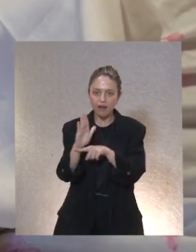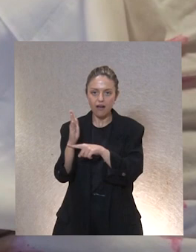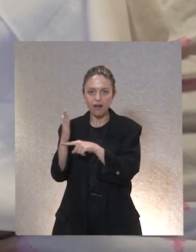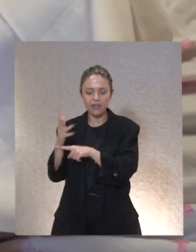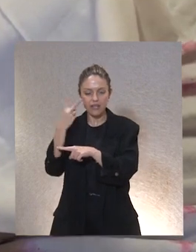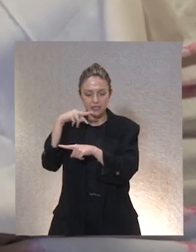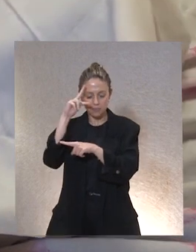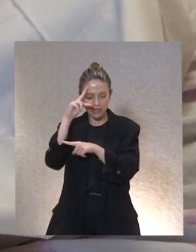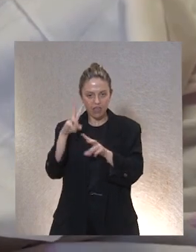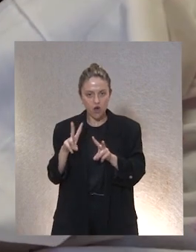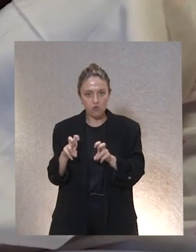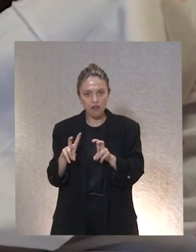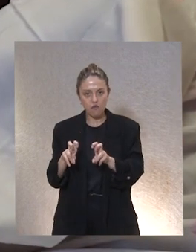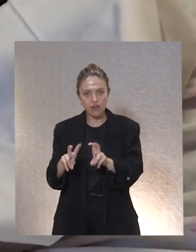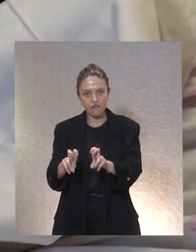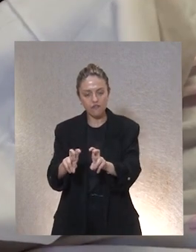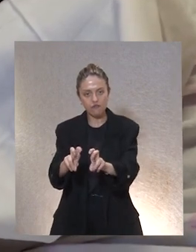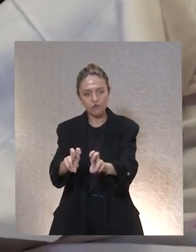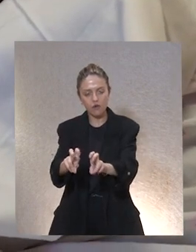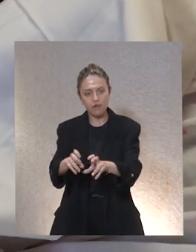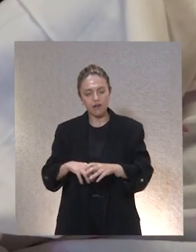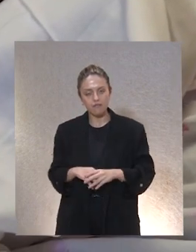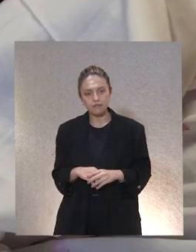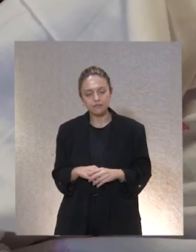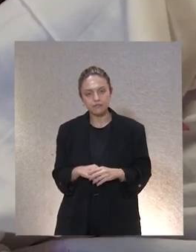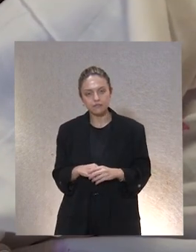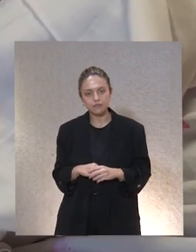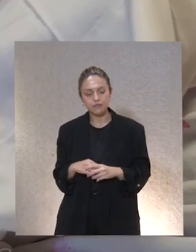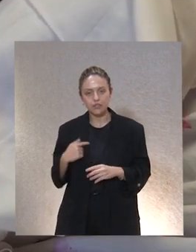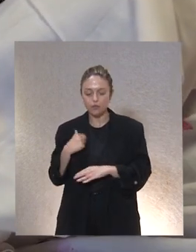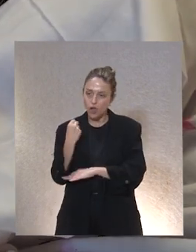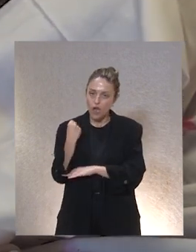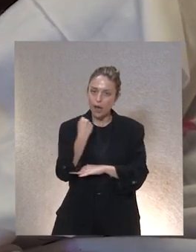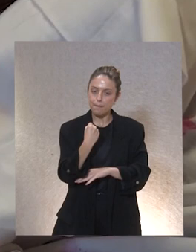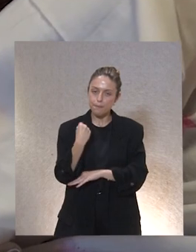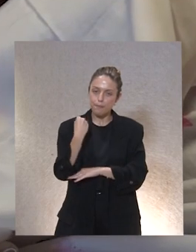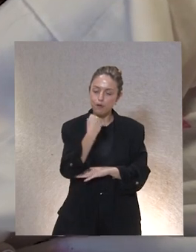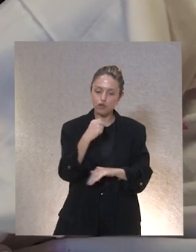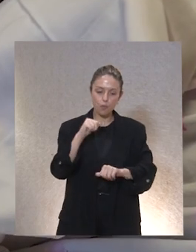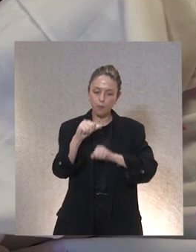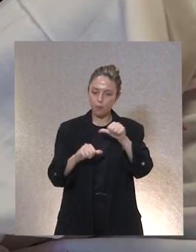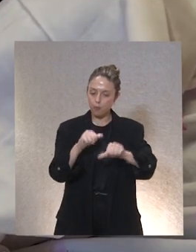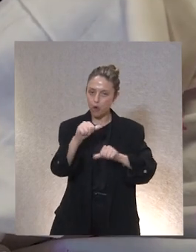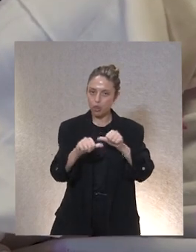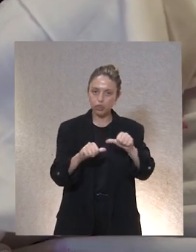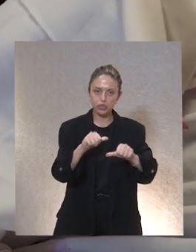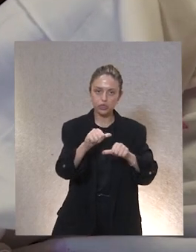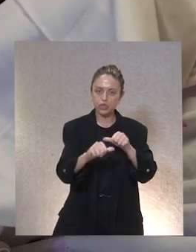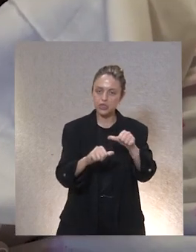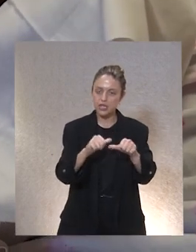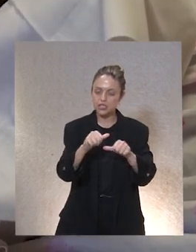experiencias y realmente nuestro sentido del círculo de apoyo es que ella ha ido guiando el proceso y que ella ha ido